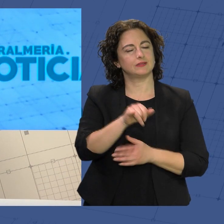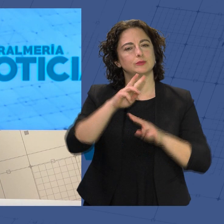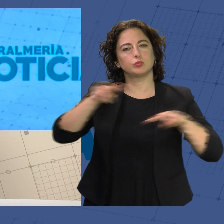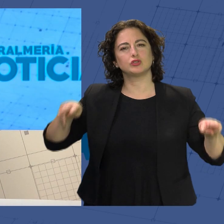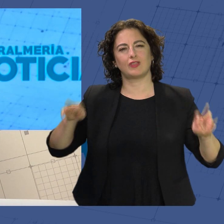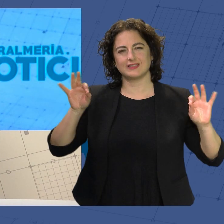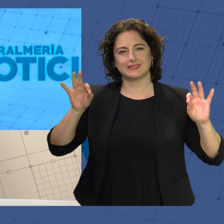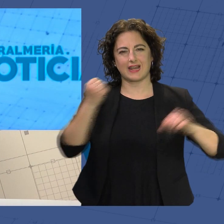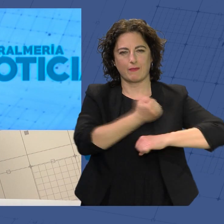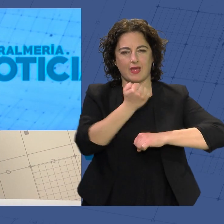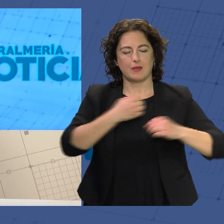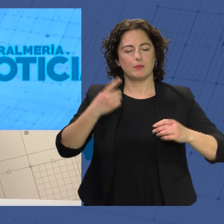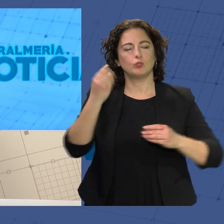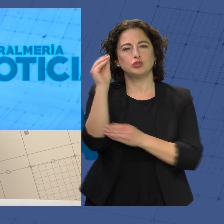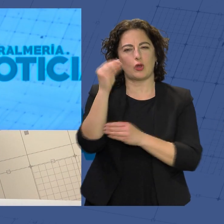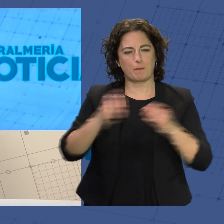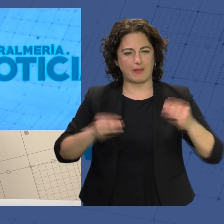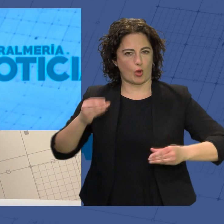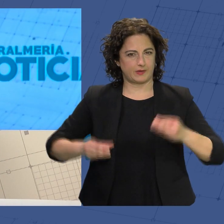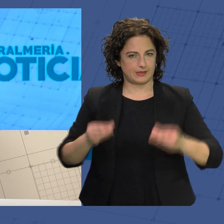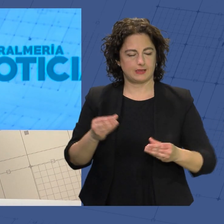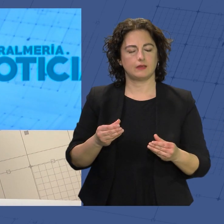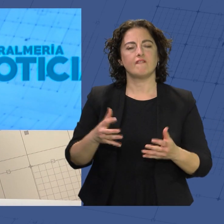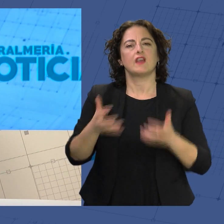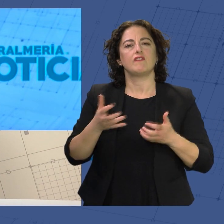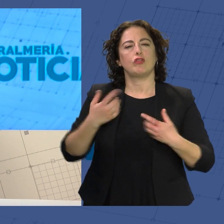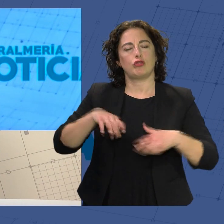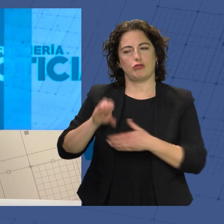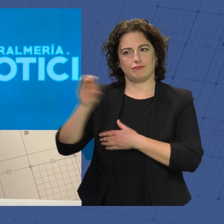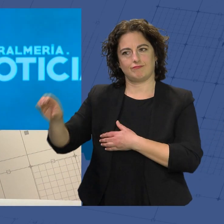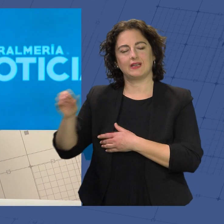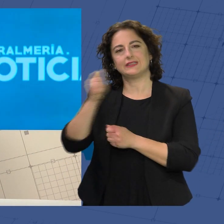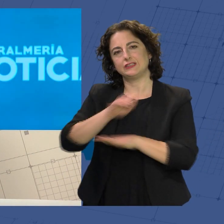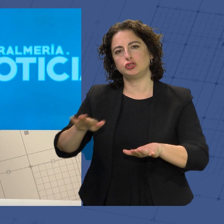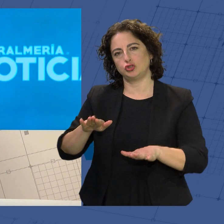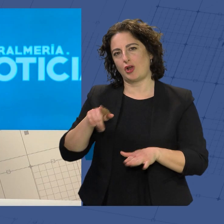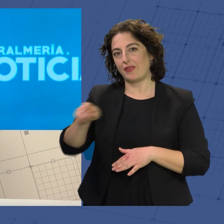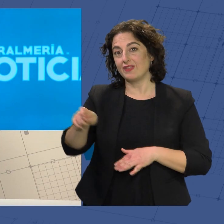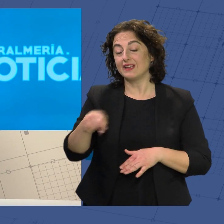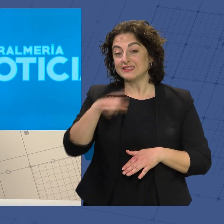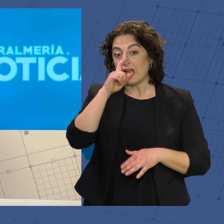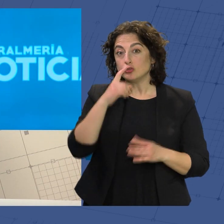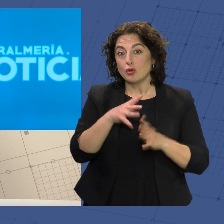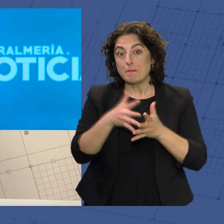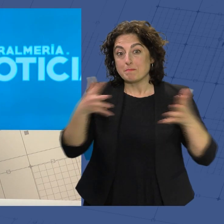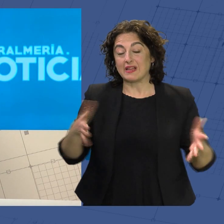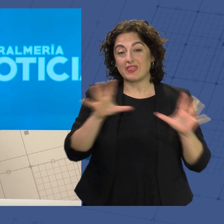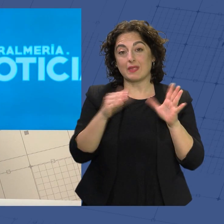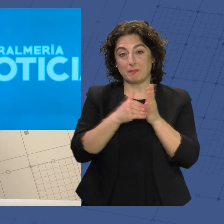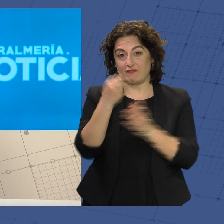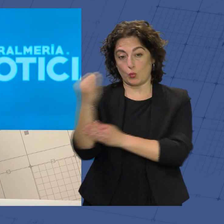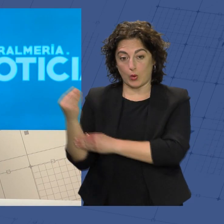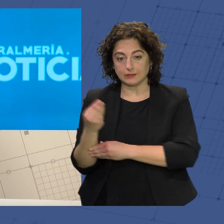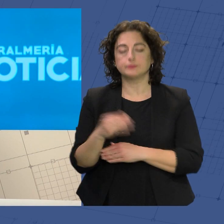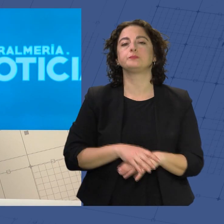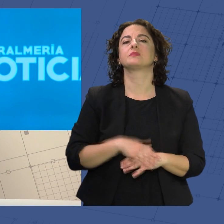navideña de Playmobil en beneficio de niños con cáncer. Este año crece y alcanza las 10.000 figuras. Y durante el